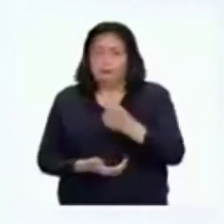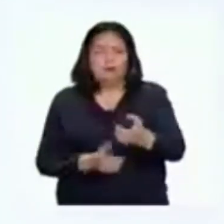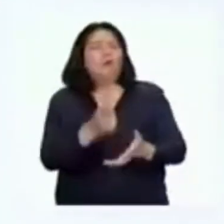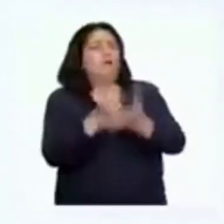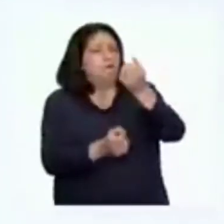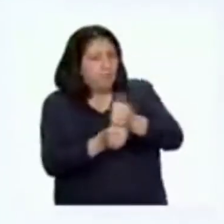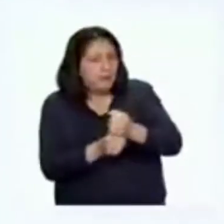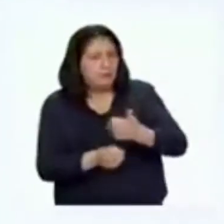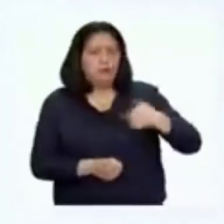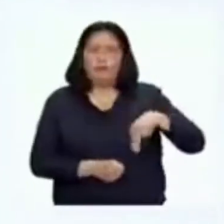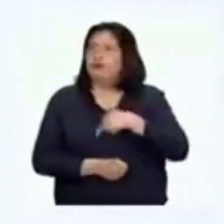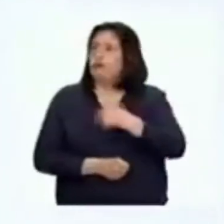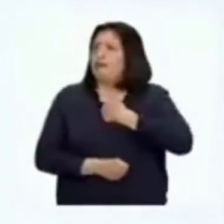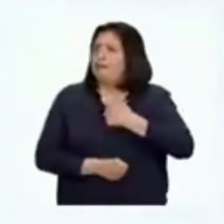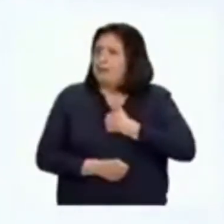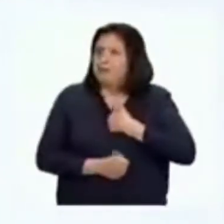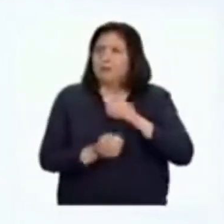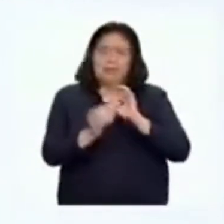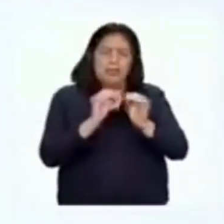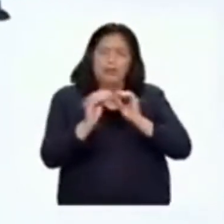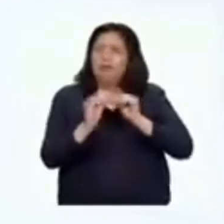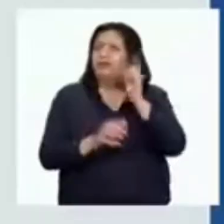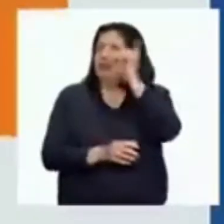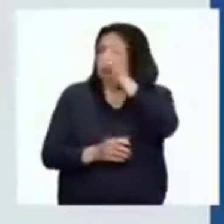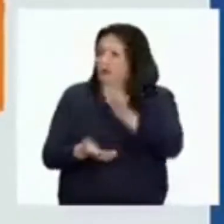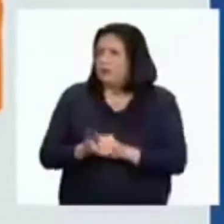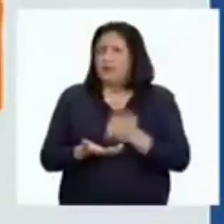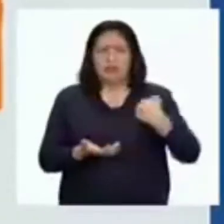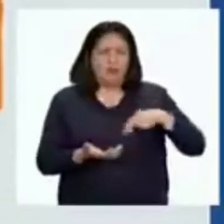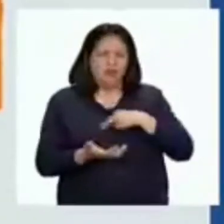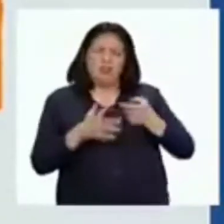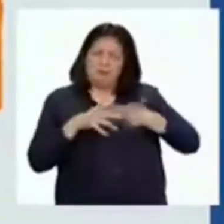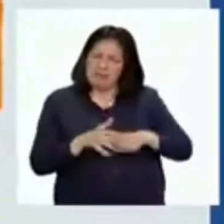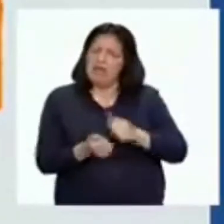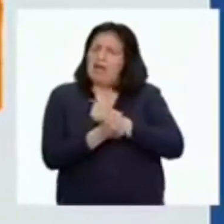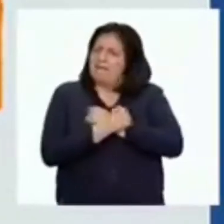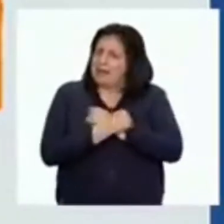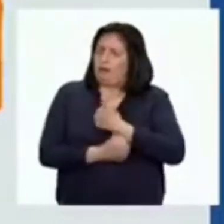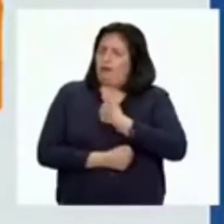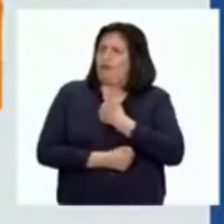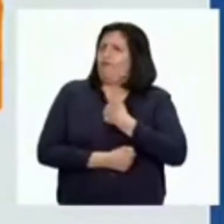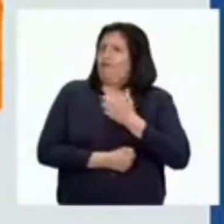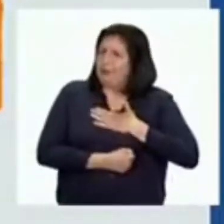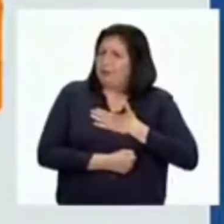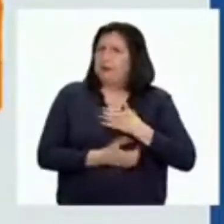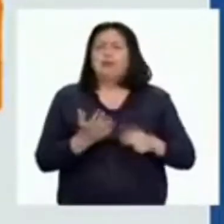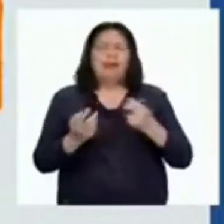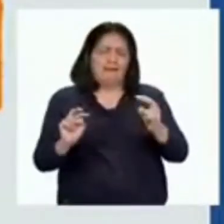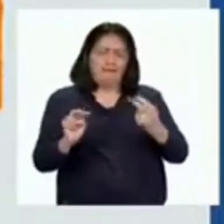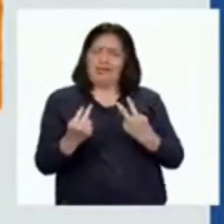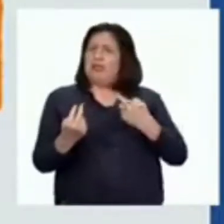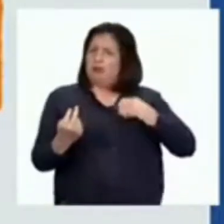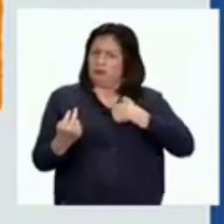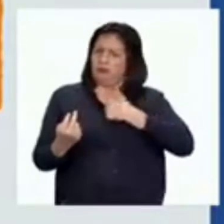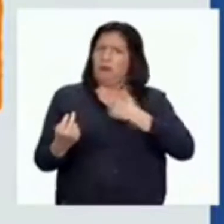Confiemos en nosotros mismos para resolver las dificultades. Debemos comenzar a querernos mucho a nosotros mismos y a vernos como